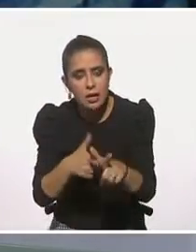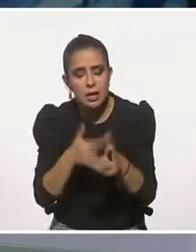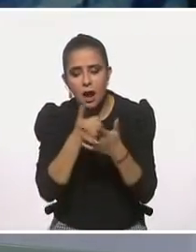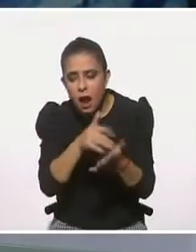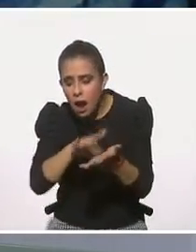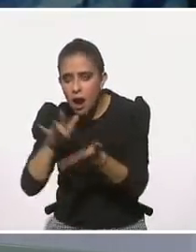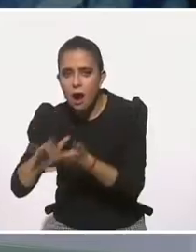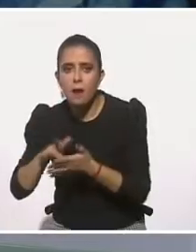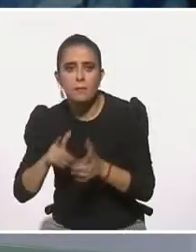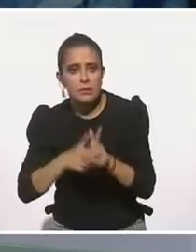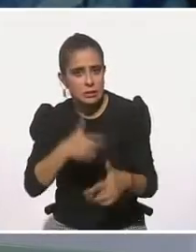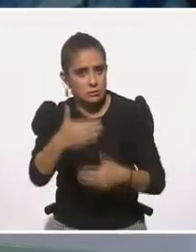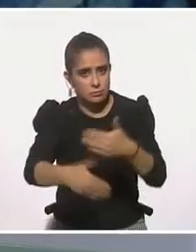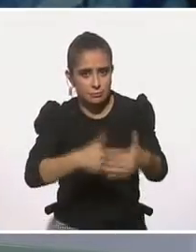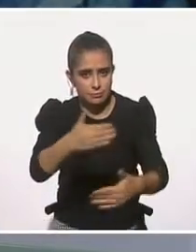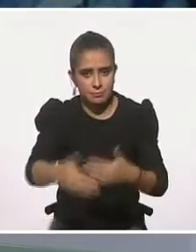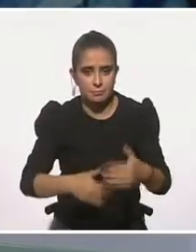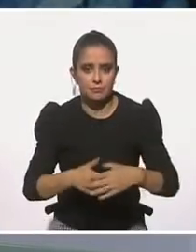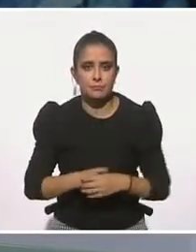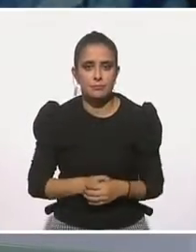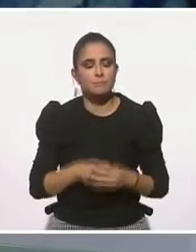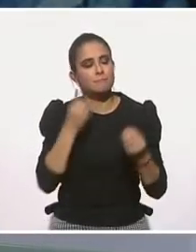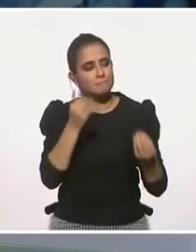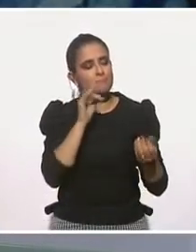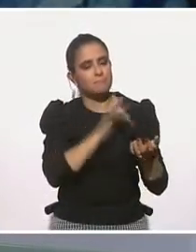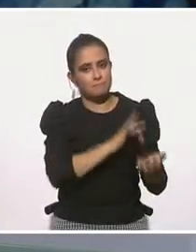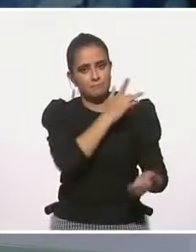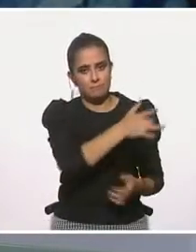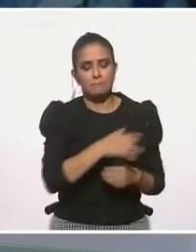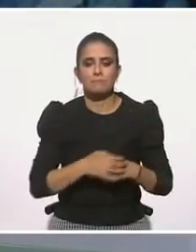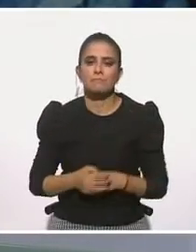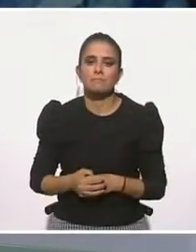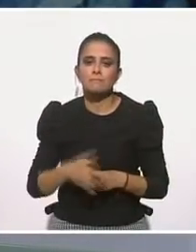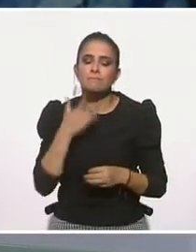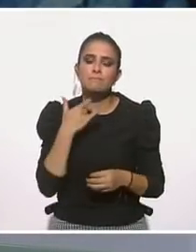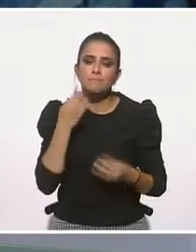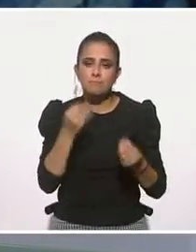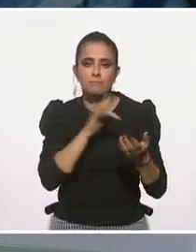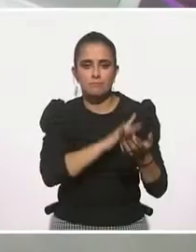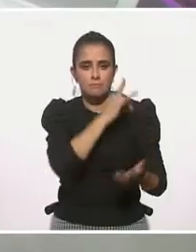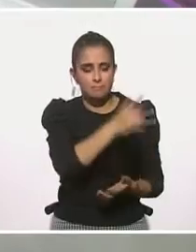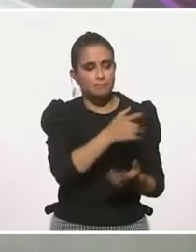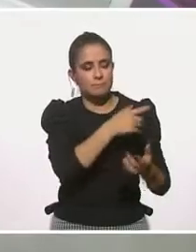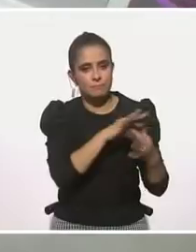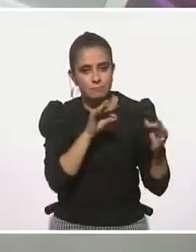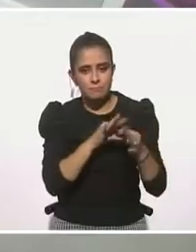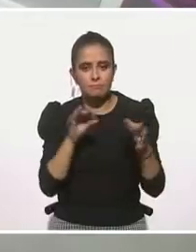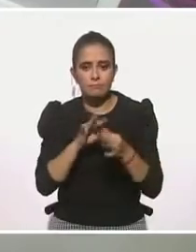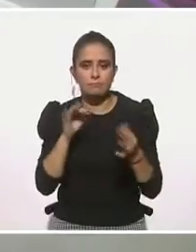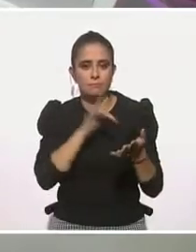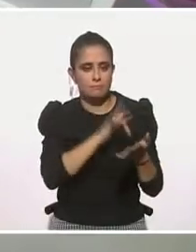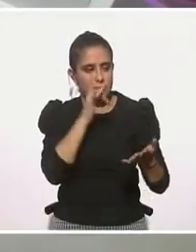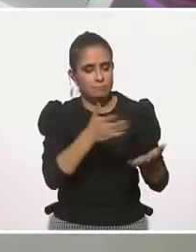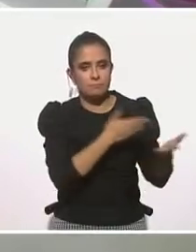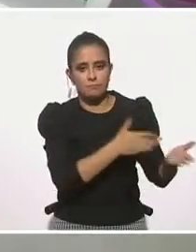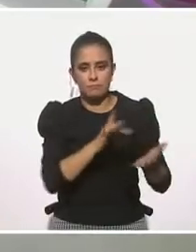sí, somos muy resilientes. Eso no es un impulso. Qué amable. Muchas gracias por estar con nosotros. Gracias, gracias por estar con nosotros aquí